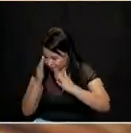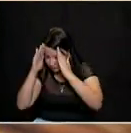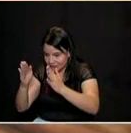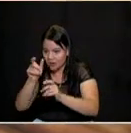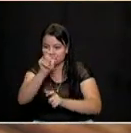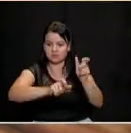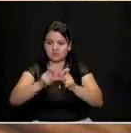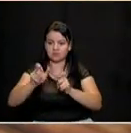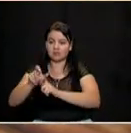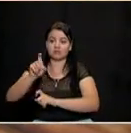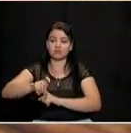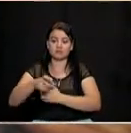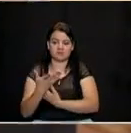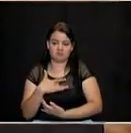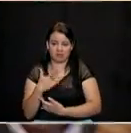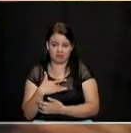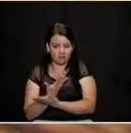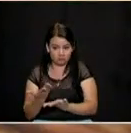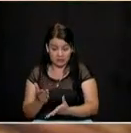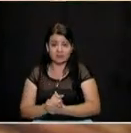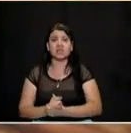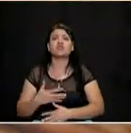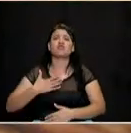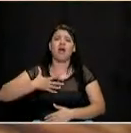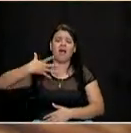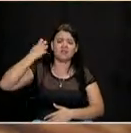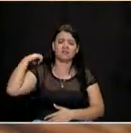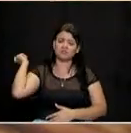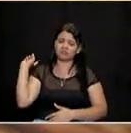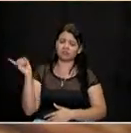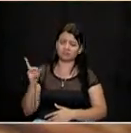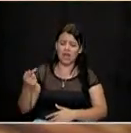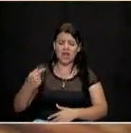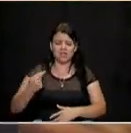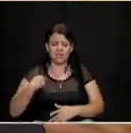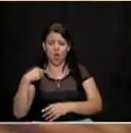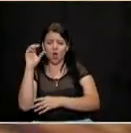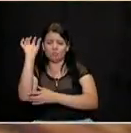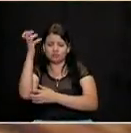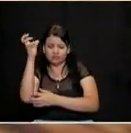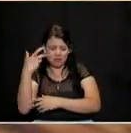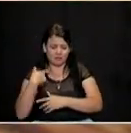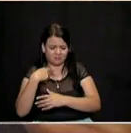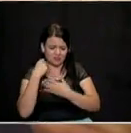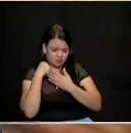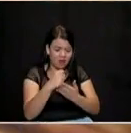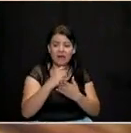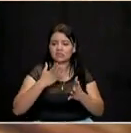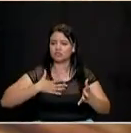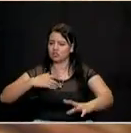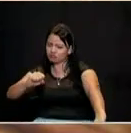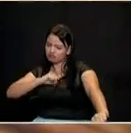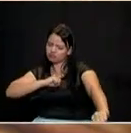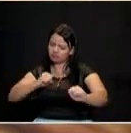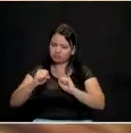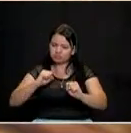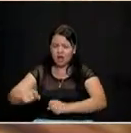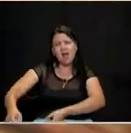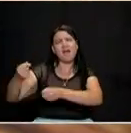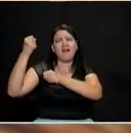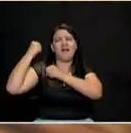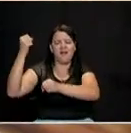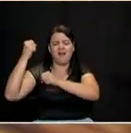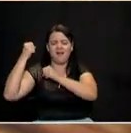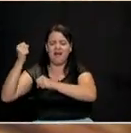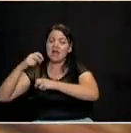necesidades. Fui durante mucho tiempo socorrista de la Defensa Civil colombiana, activista social desde las calles defendiendo los derechos de